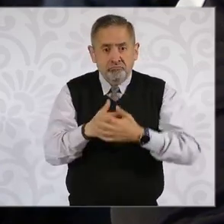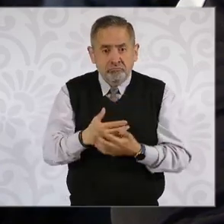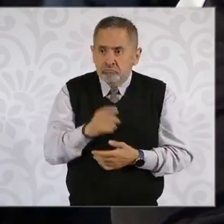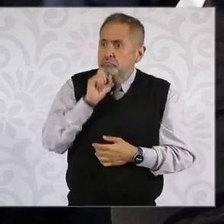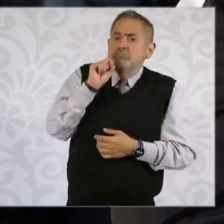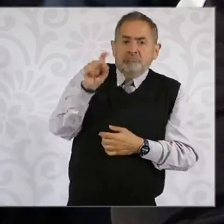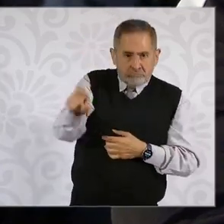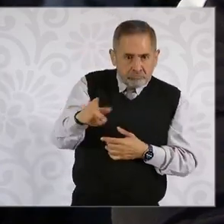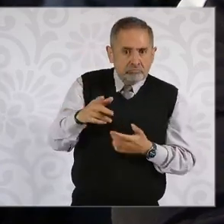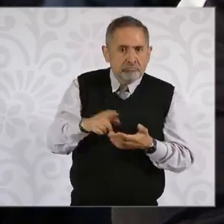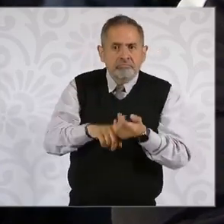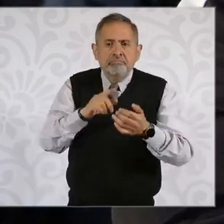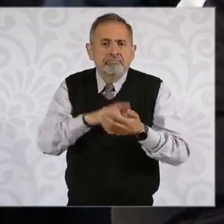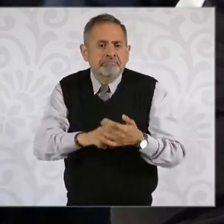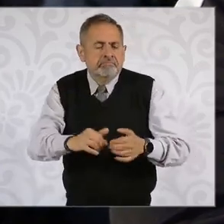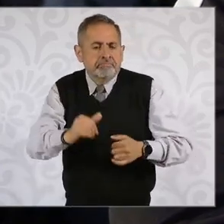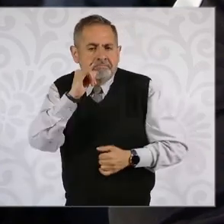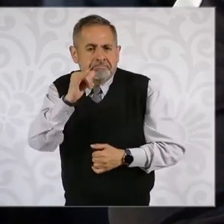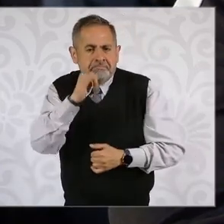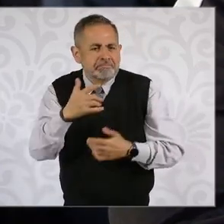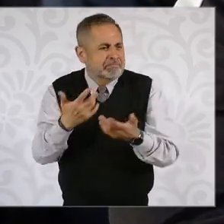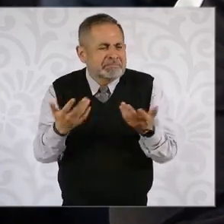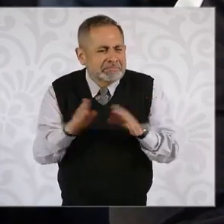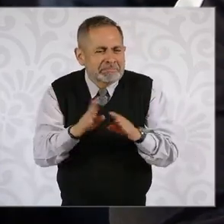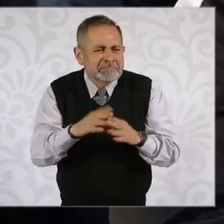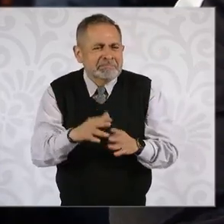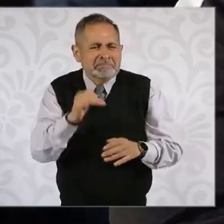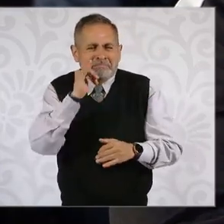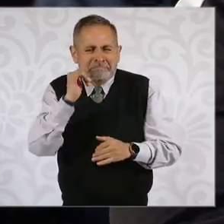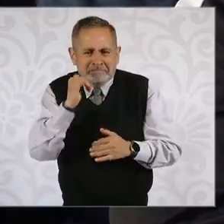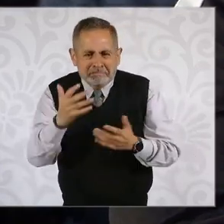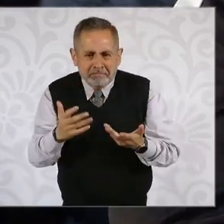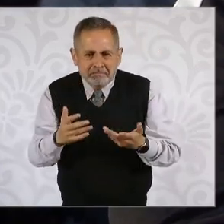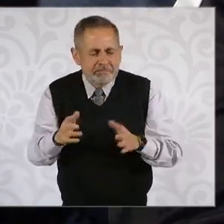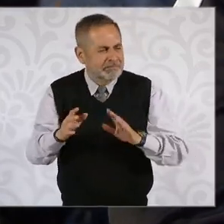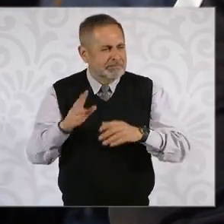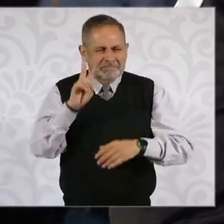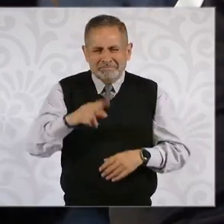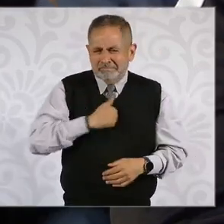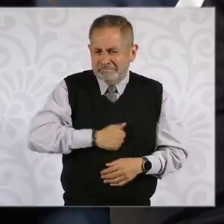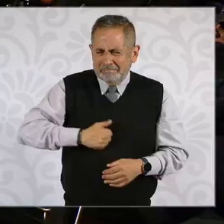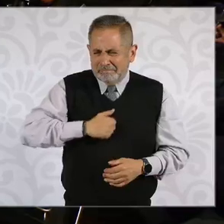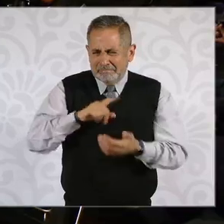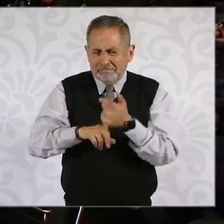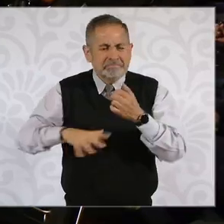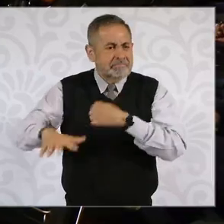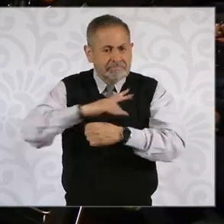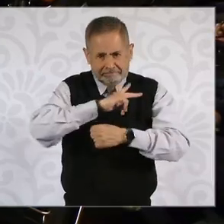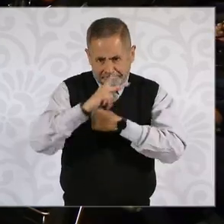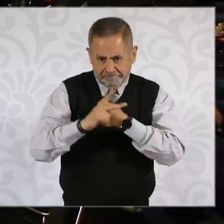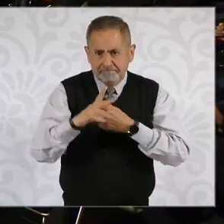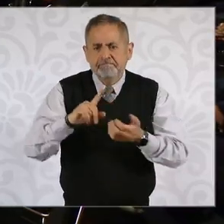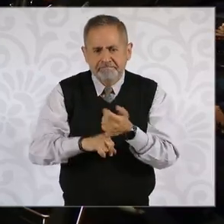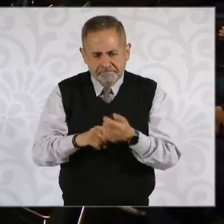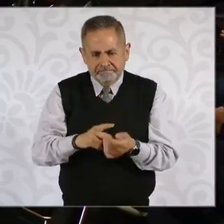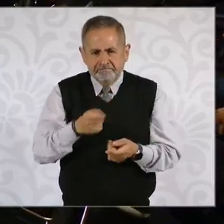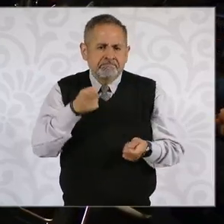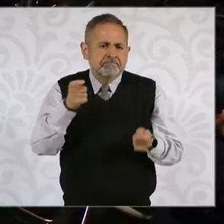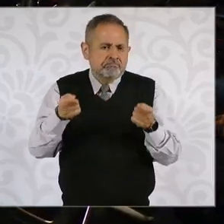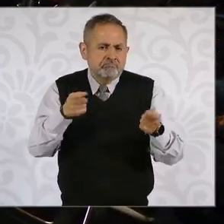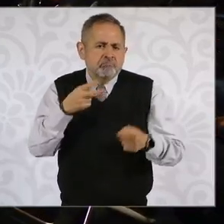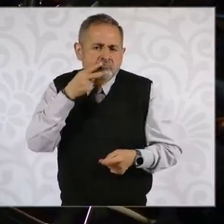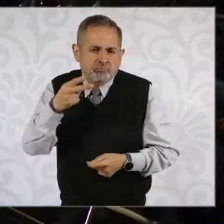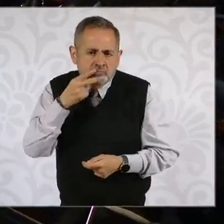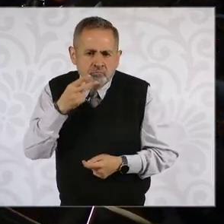justamente el alcohol. Entonces, ellos hablarán de que desafortunadamente en el país, así como ya hay un reglamento acerca del control del tabaco,